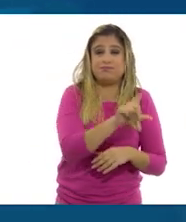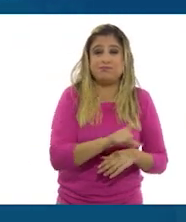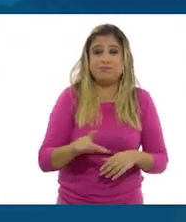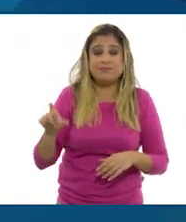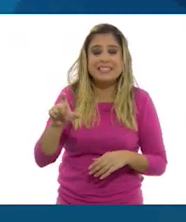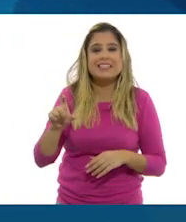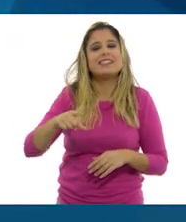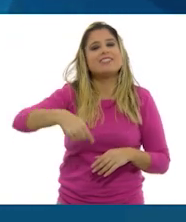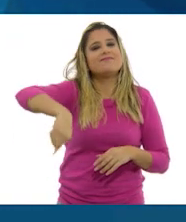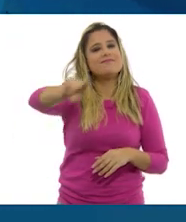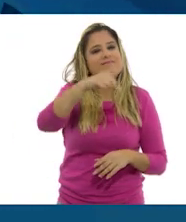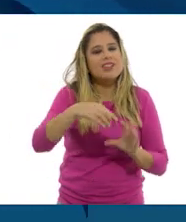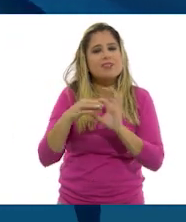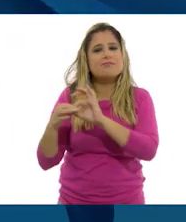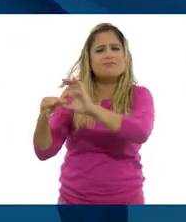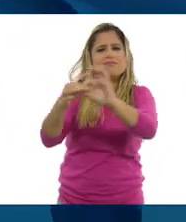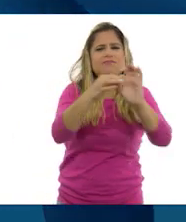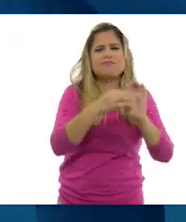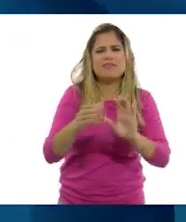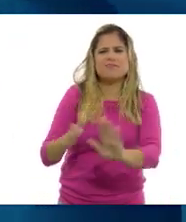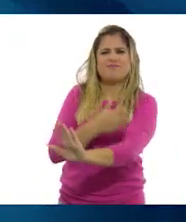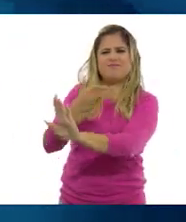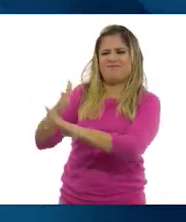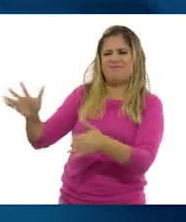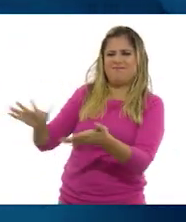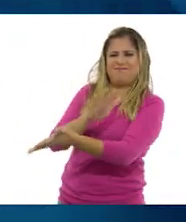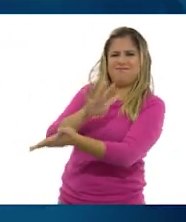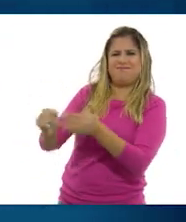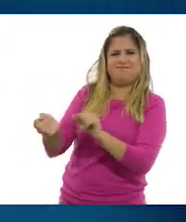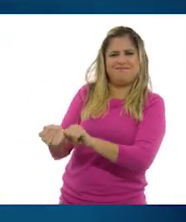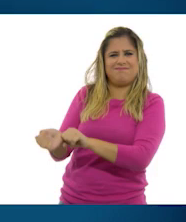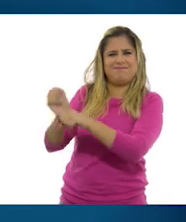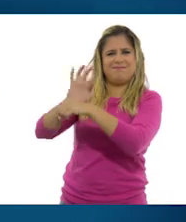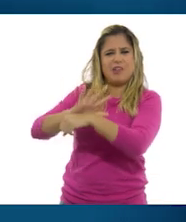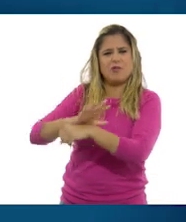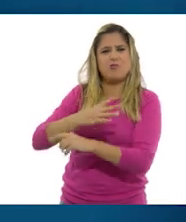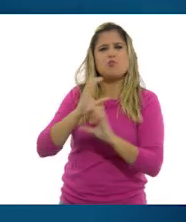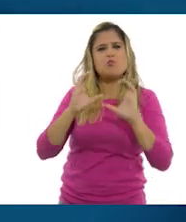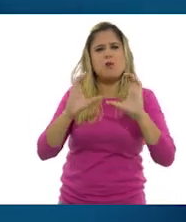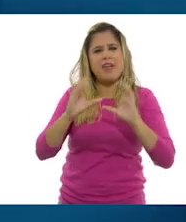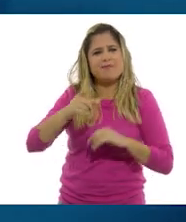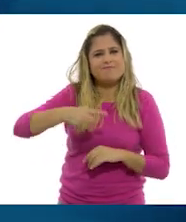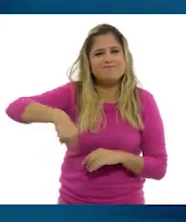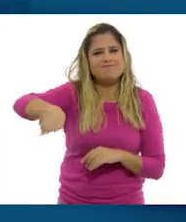Sigamos luchando juntos contra este virus cuidándonos los unos a los otros.